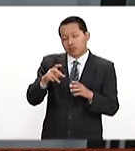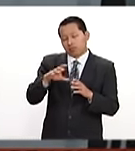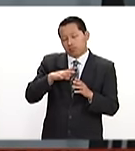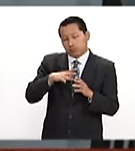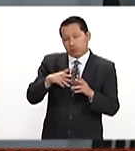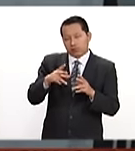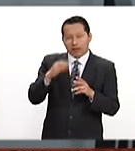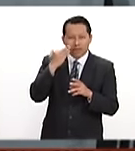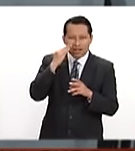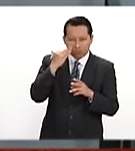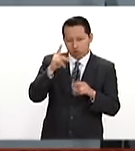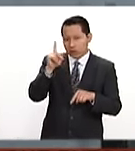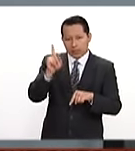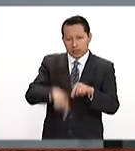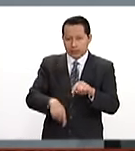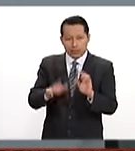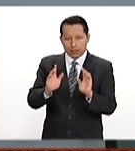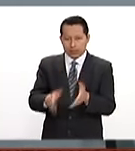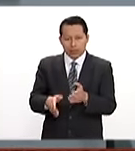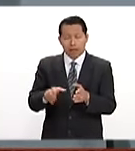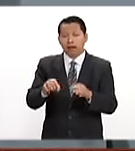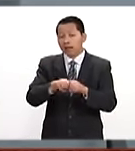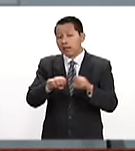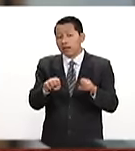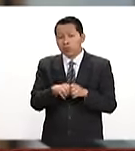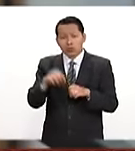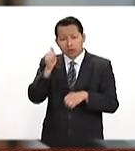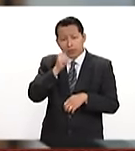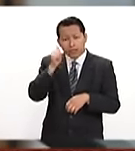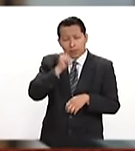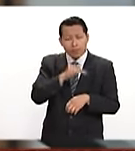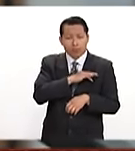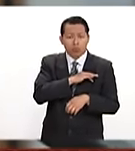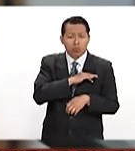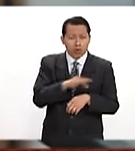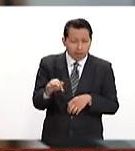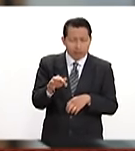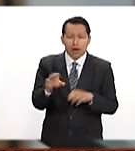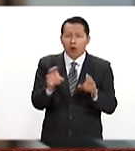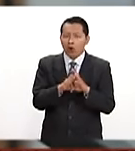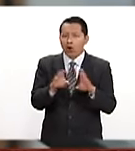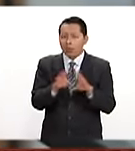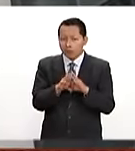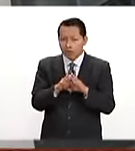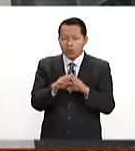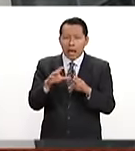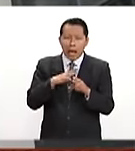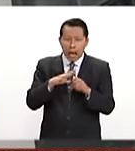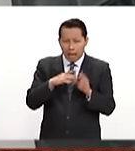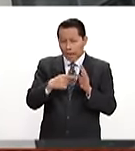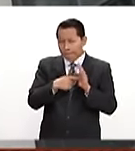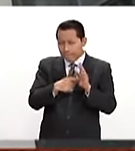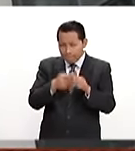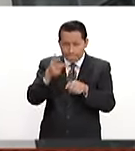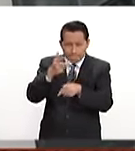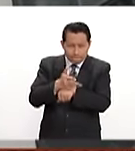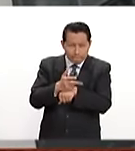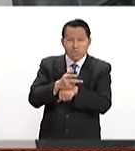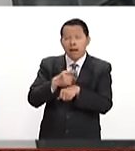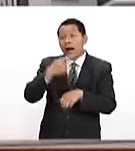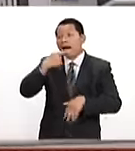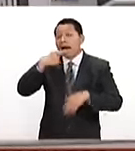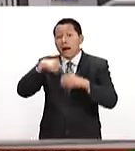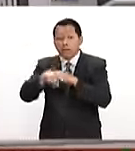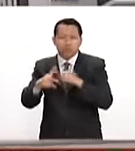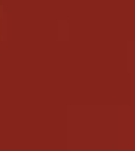de esta red social. Facebook informó que tiene un equipo disponible en todo momento con facultades para interrumpir una transmisión ante una denuncia de